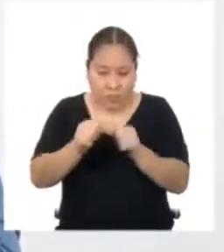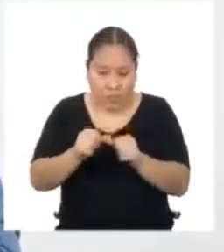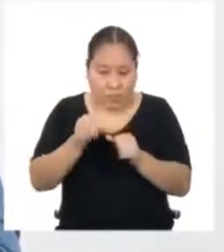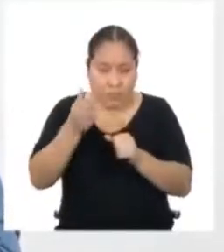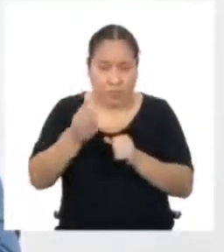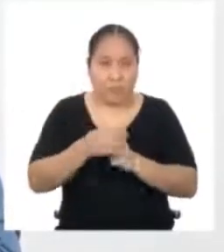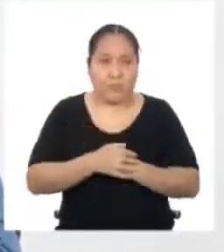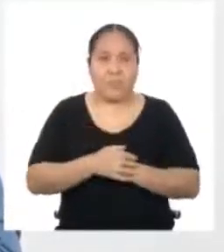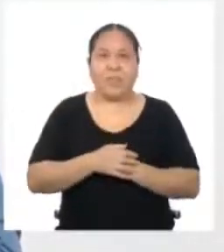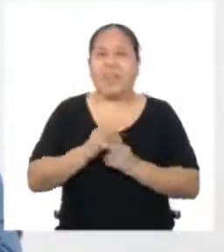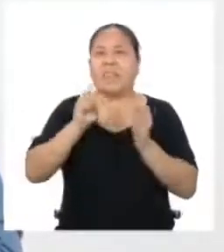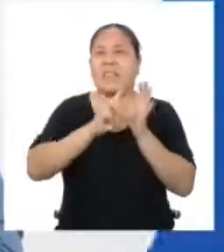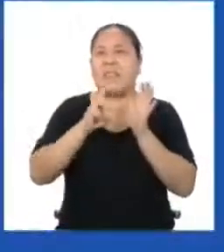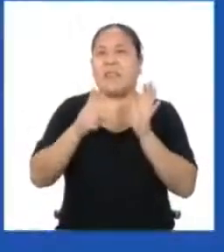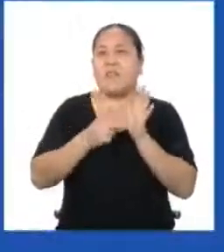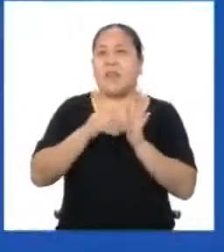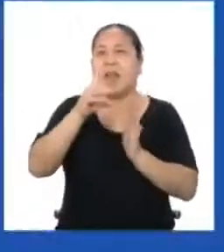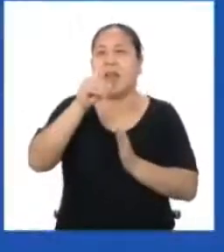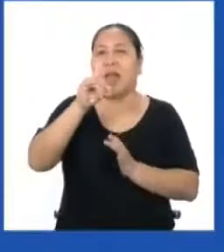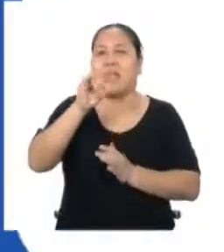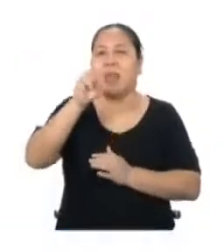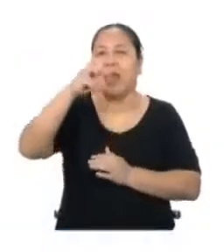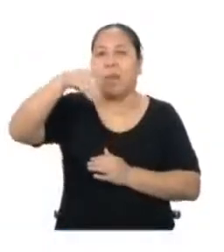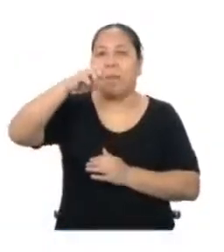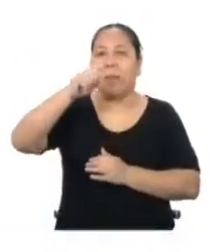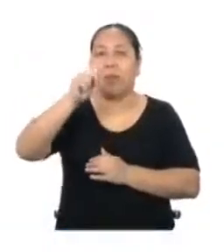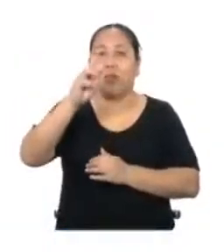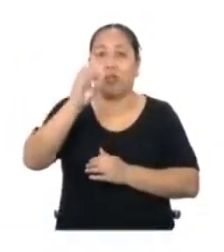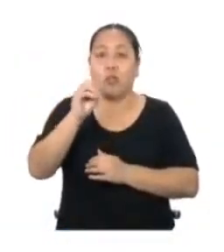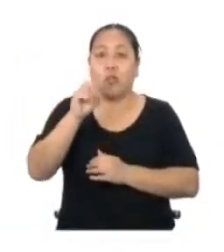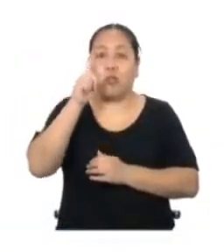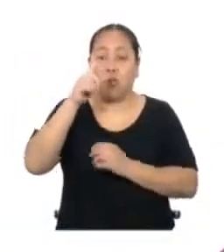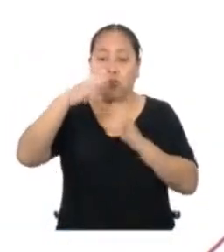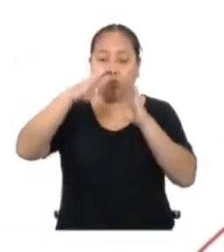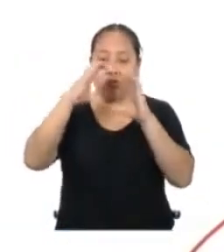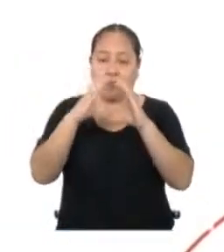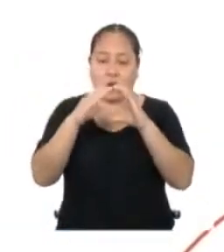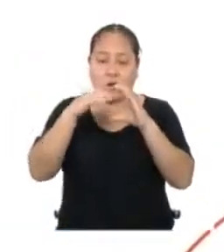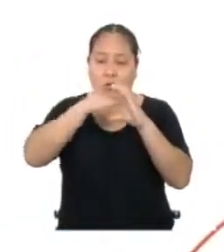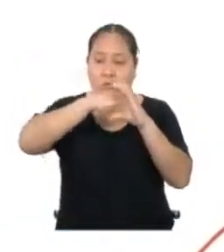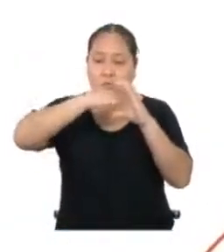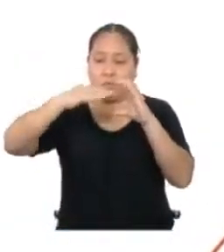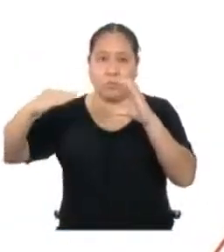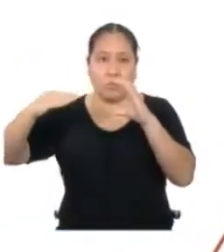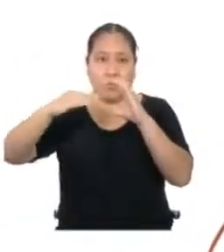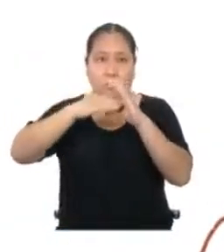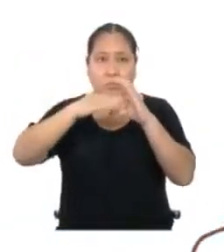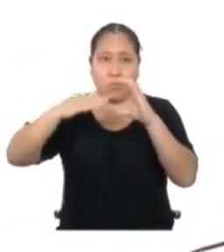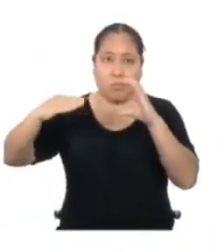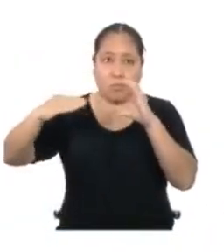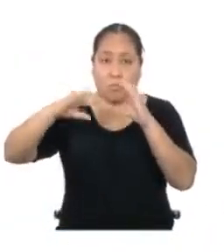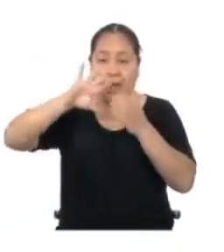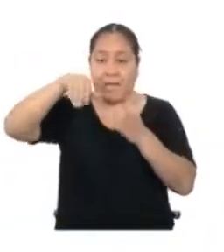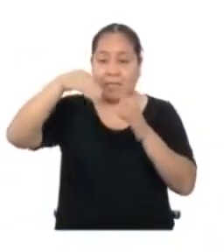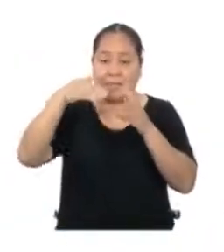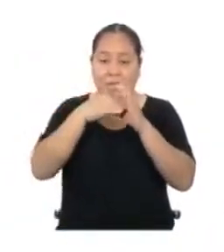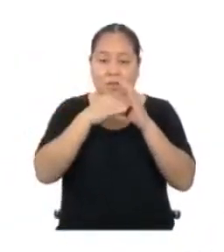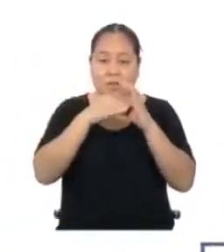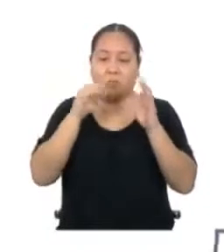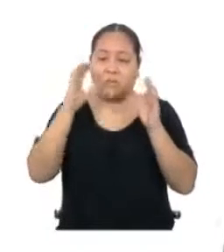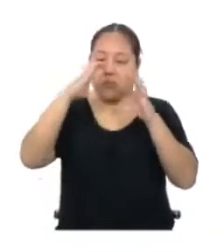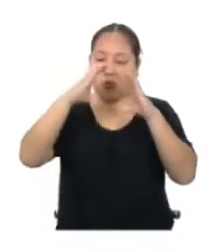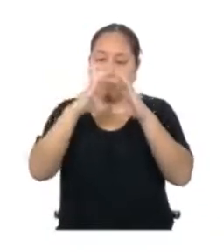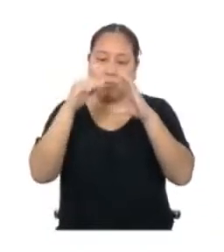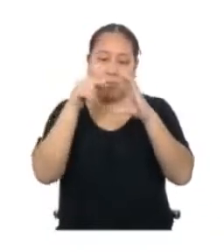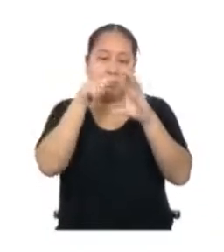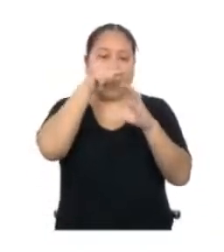¿Qué es el diámetro de un círculo? El diámetro es el segmento de recta que pasa por el centro Y uno de los puntos opuestos